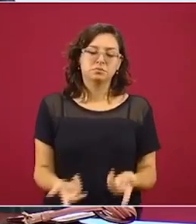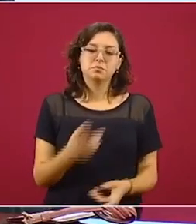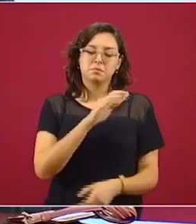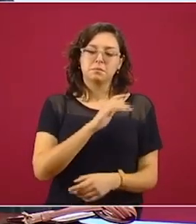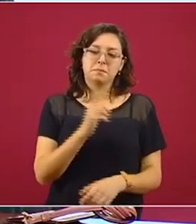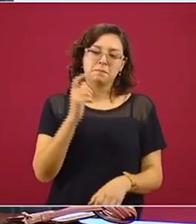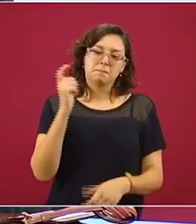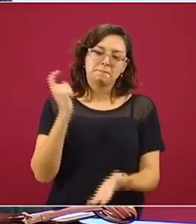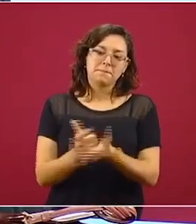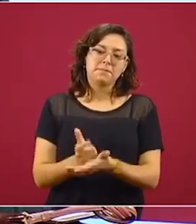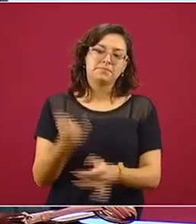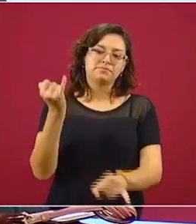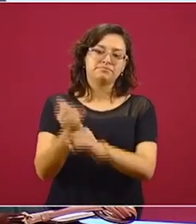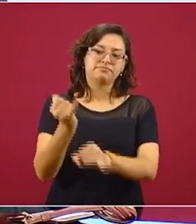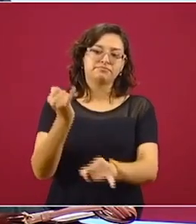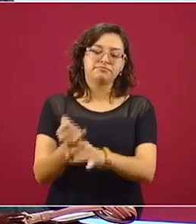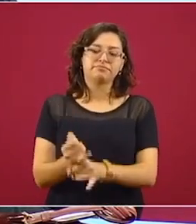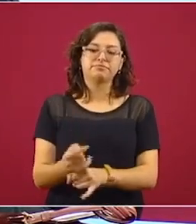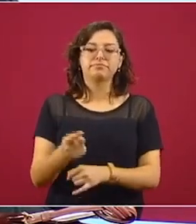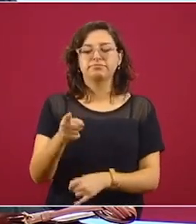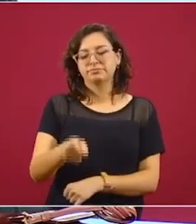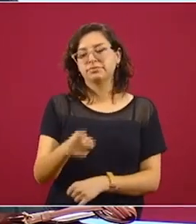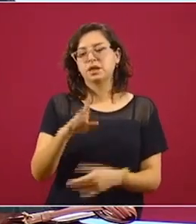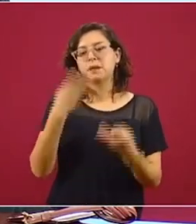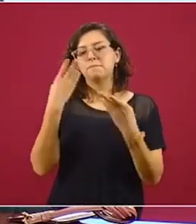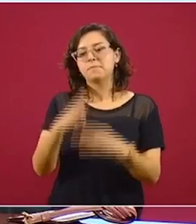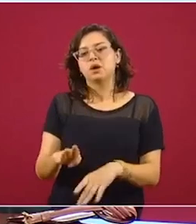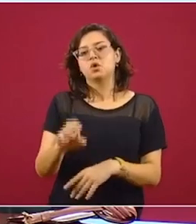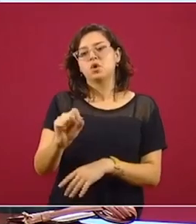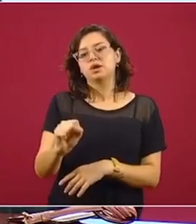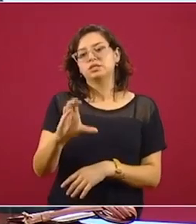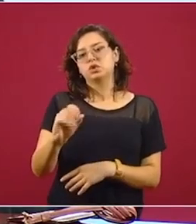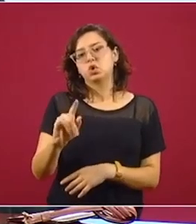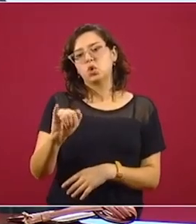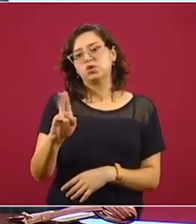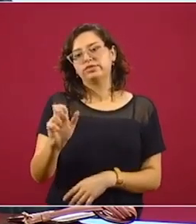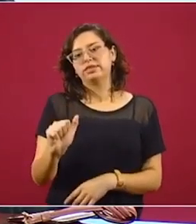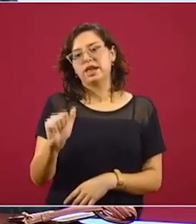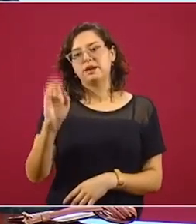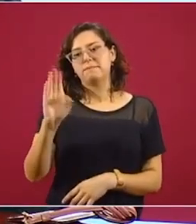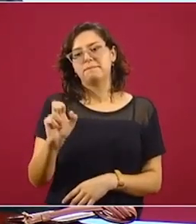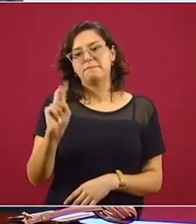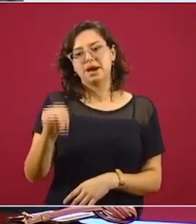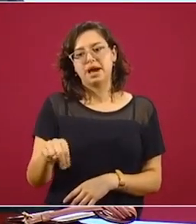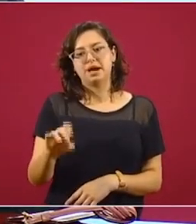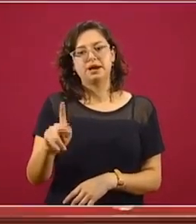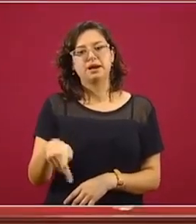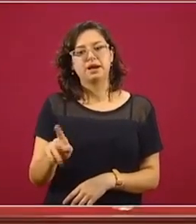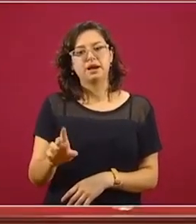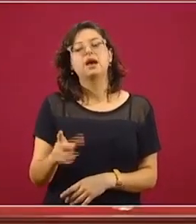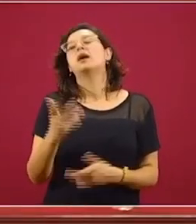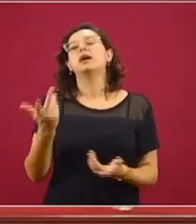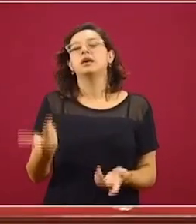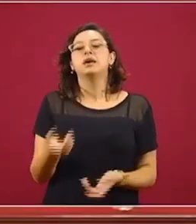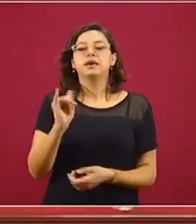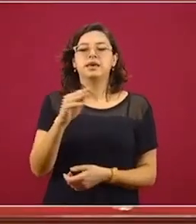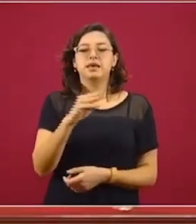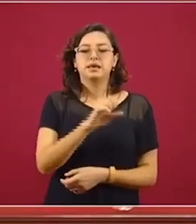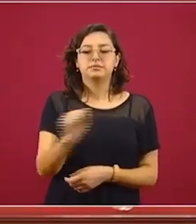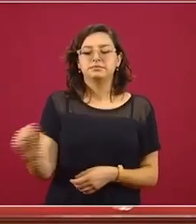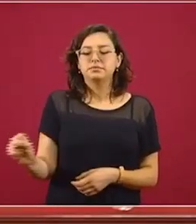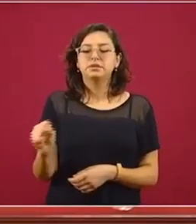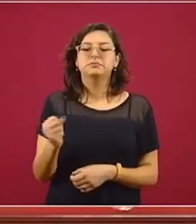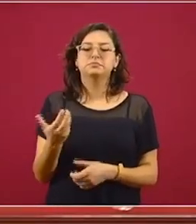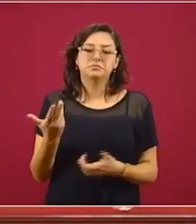a una cuenta bancaria de Scotia Bank, que igual en el propio correo se les indicaba. Y de esa manera el IMSS lo que hacía era